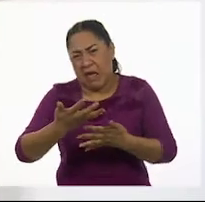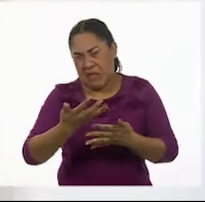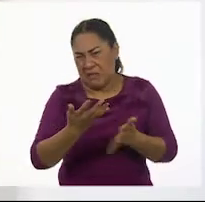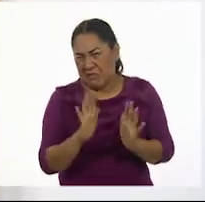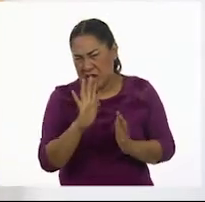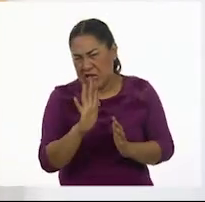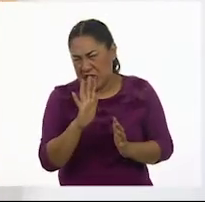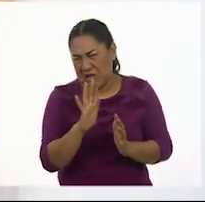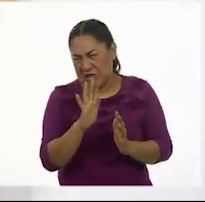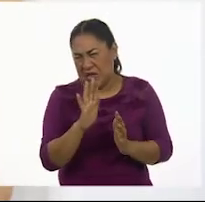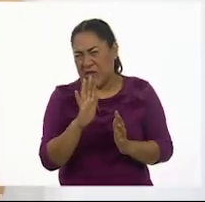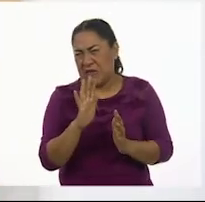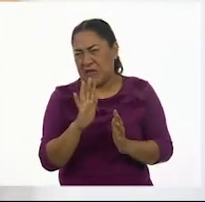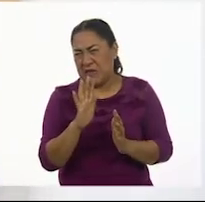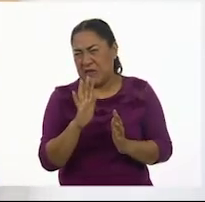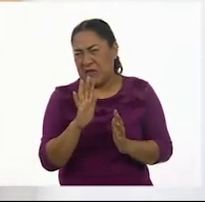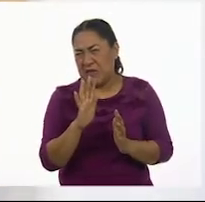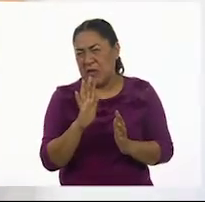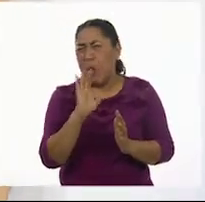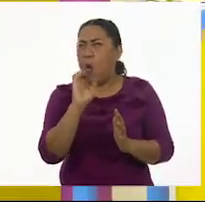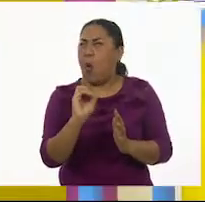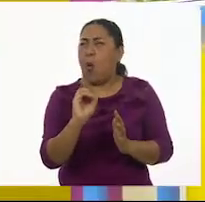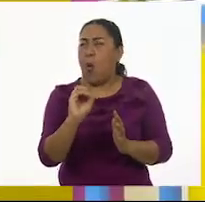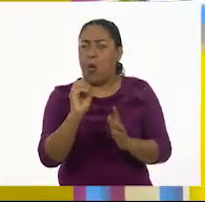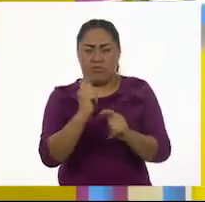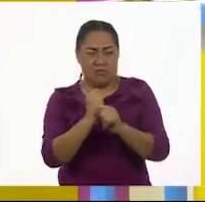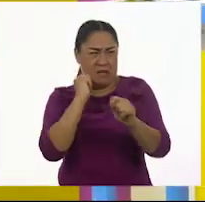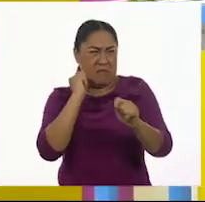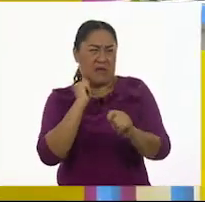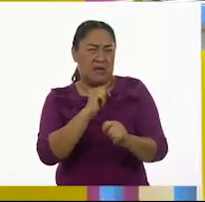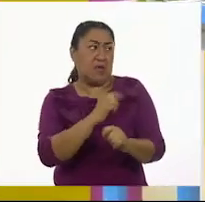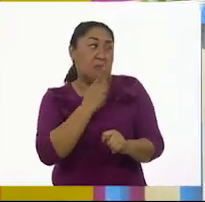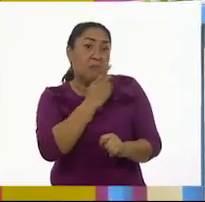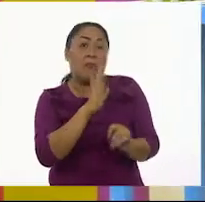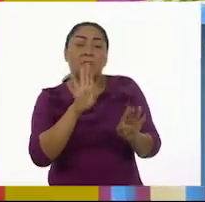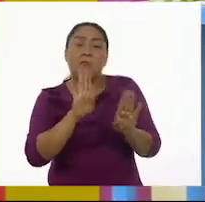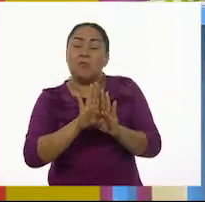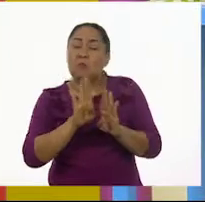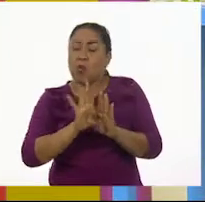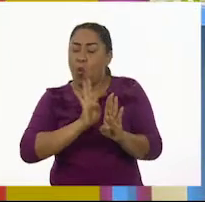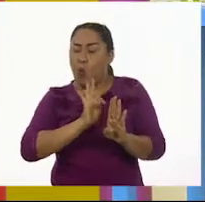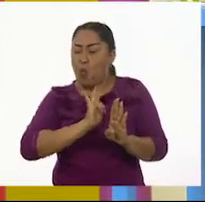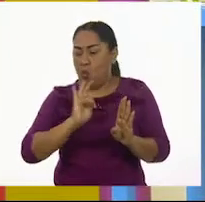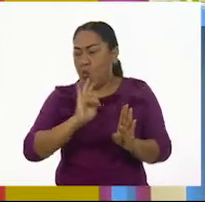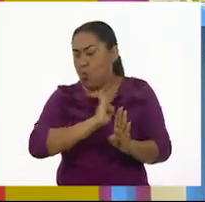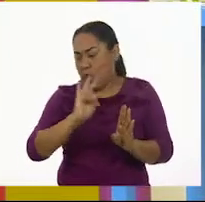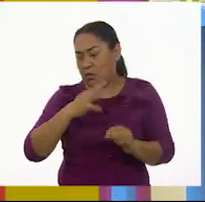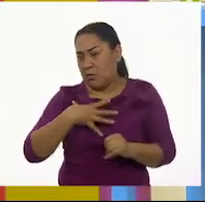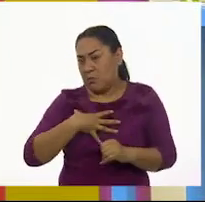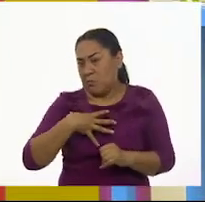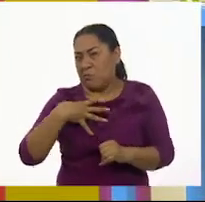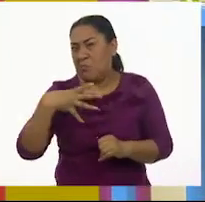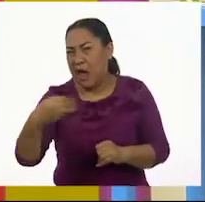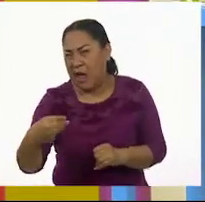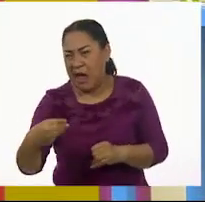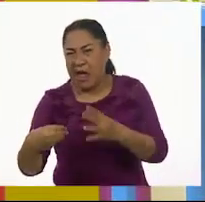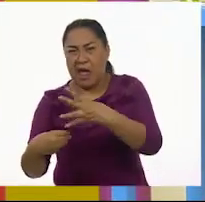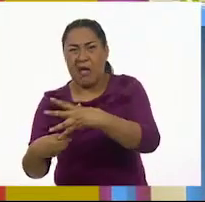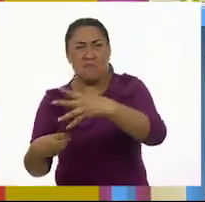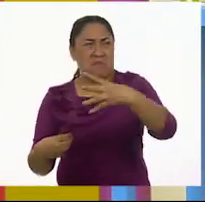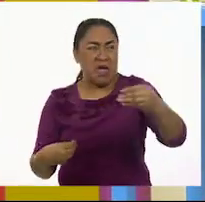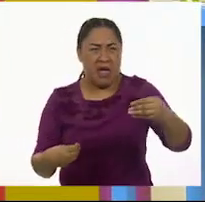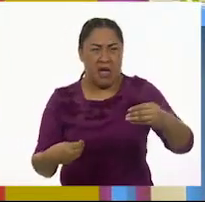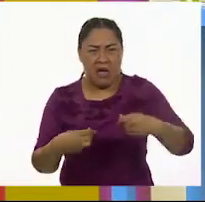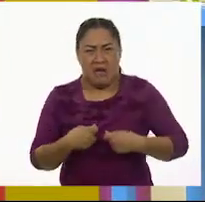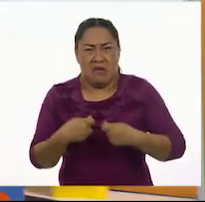No sé si algo como transporte, pero algo que se transmite. Algo que se transmite. O sea, que se puede pasar de algún lugar a otro.